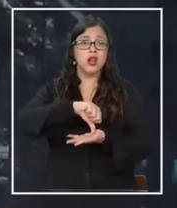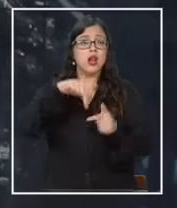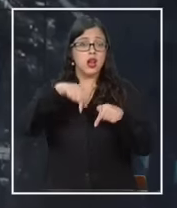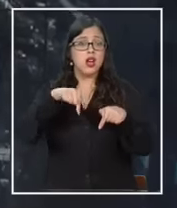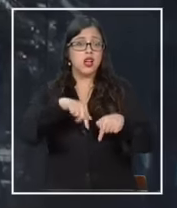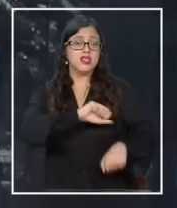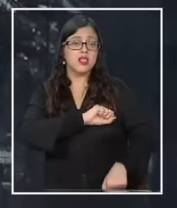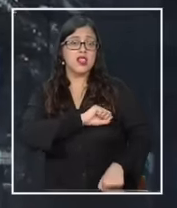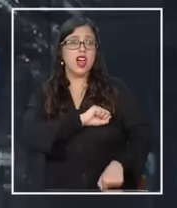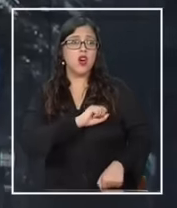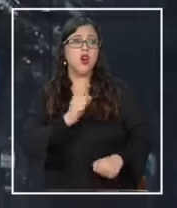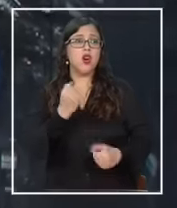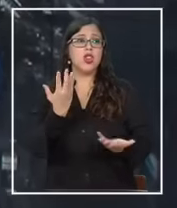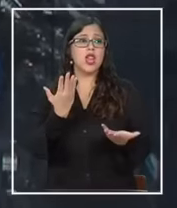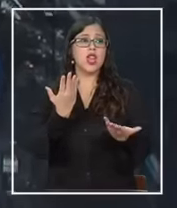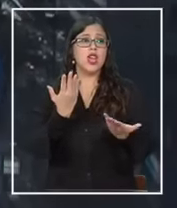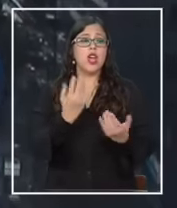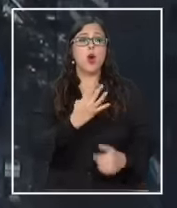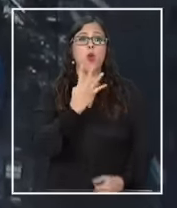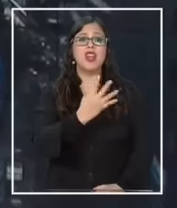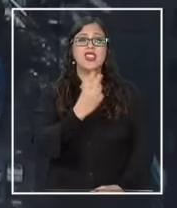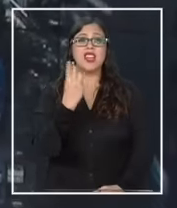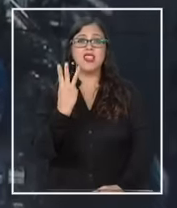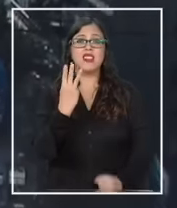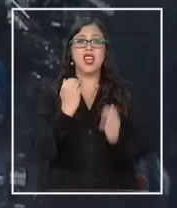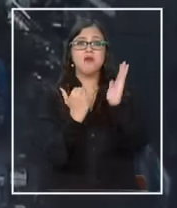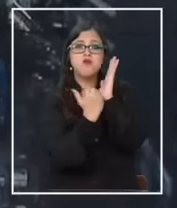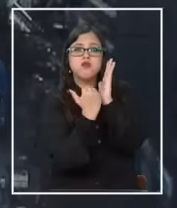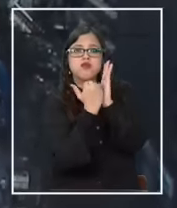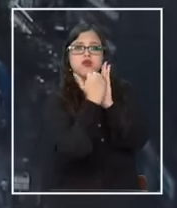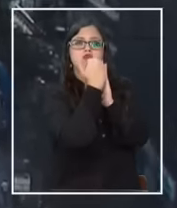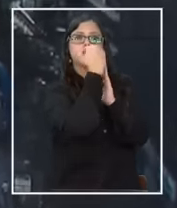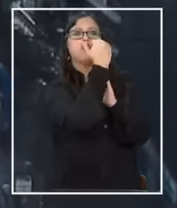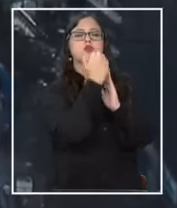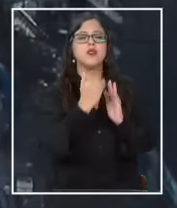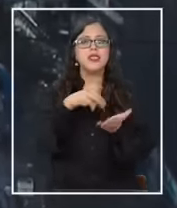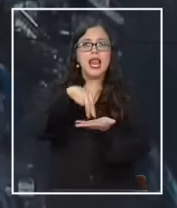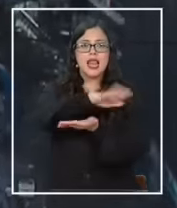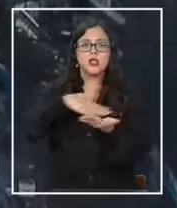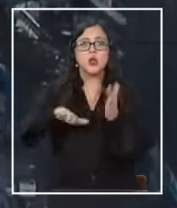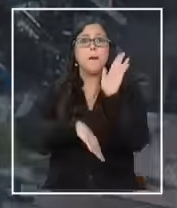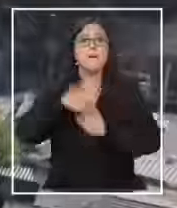43 43 puestos más arriba entre las ciudades más caras de todo el mundo mire